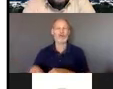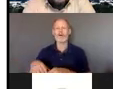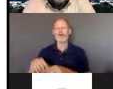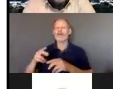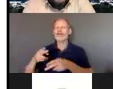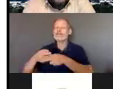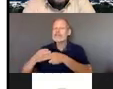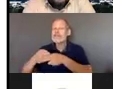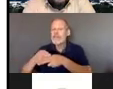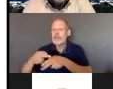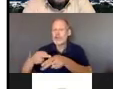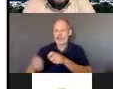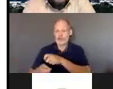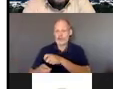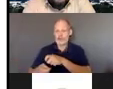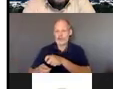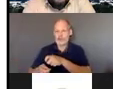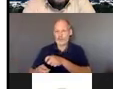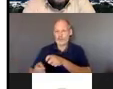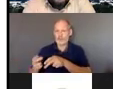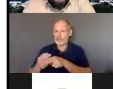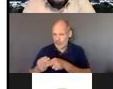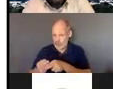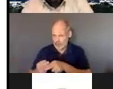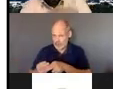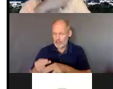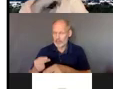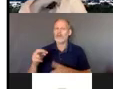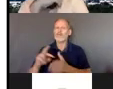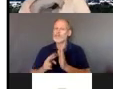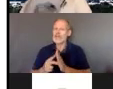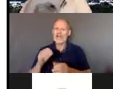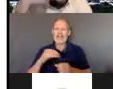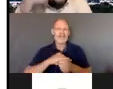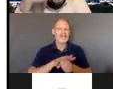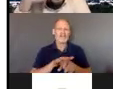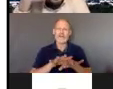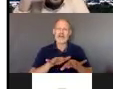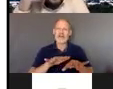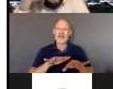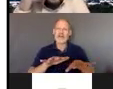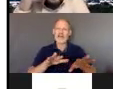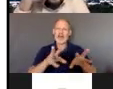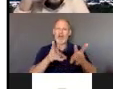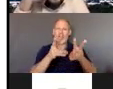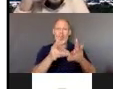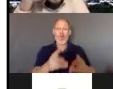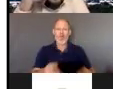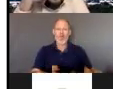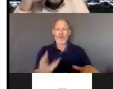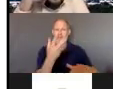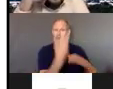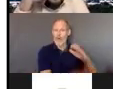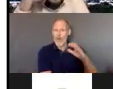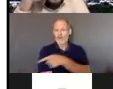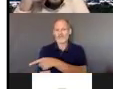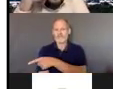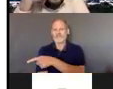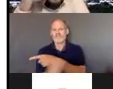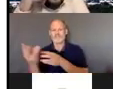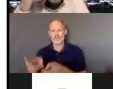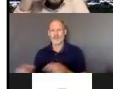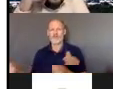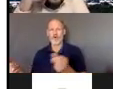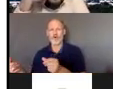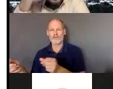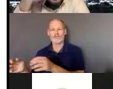van a continuar después si por ejemplo el COVID-19 se resuelve mágicamente mañana lo que sí creemos